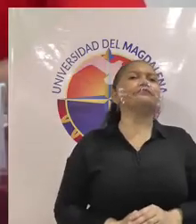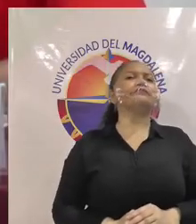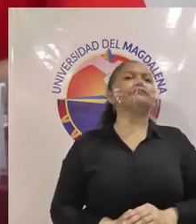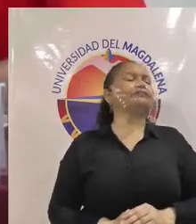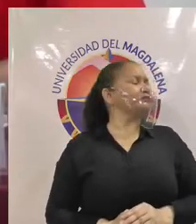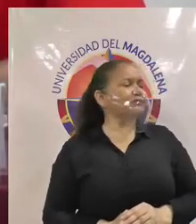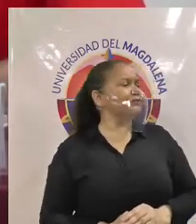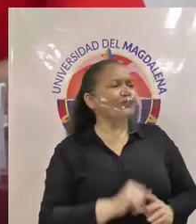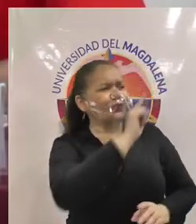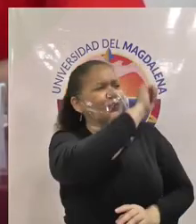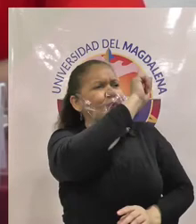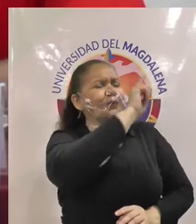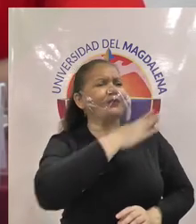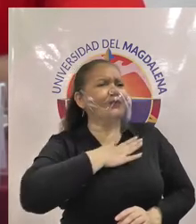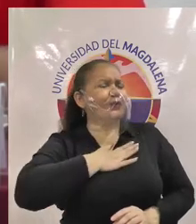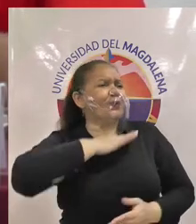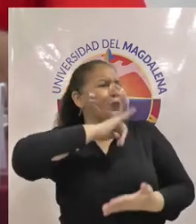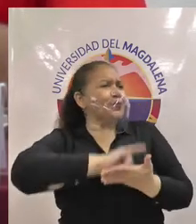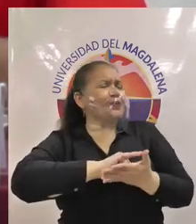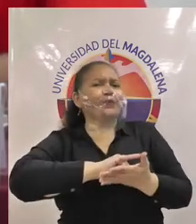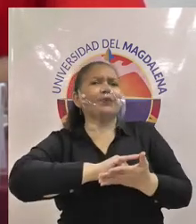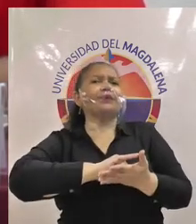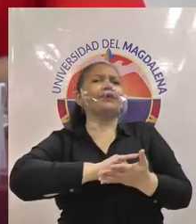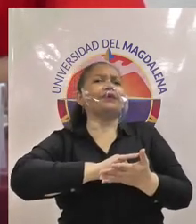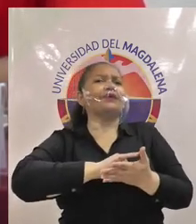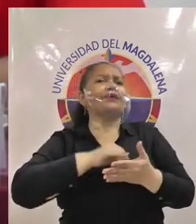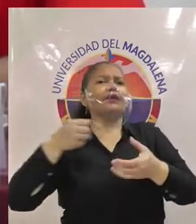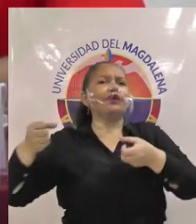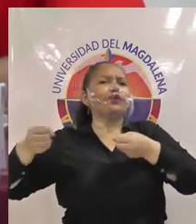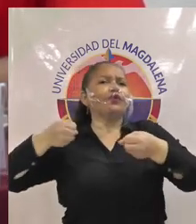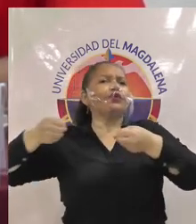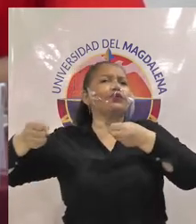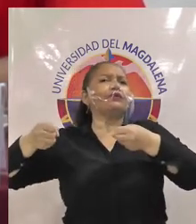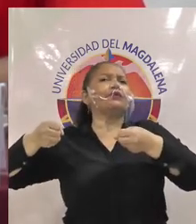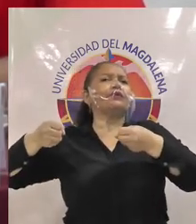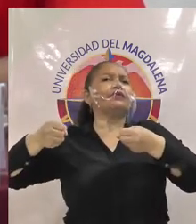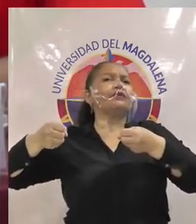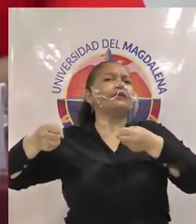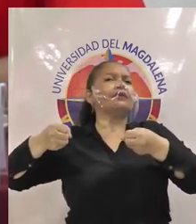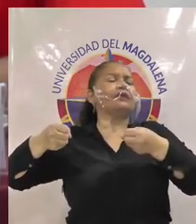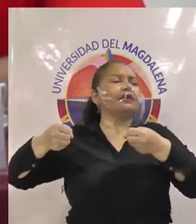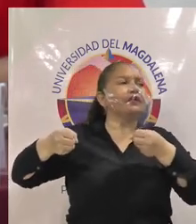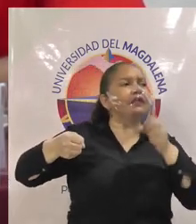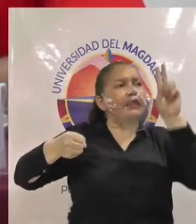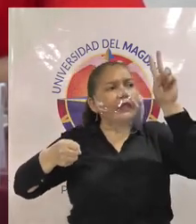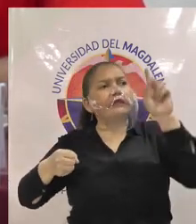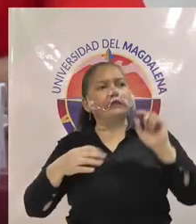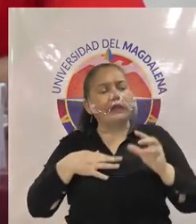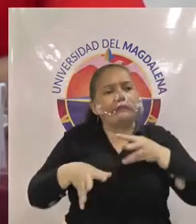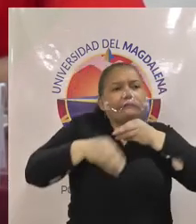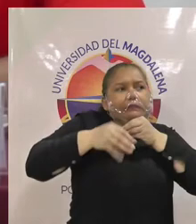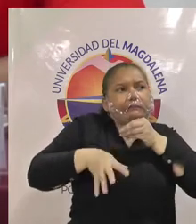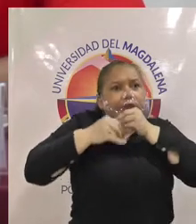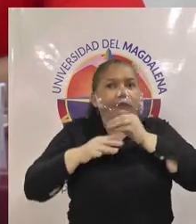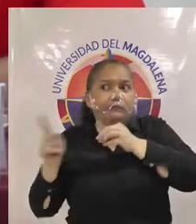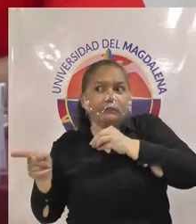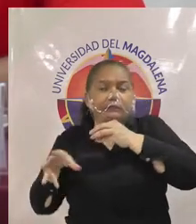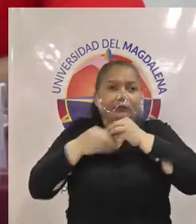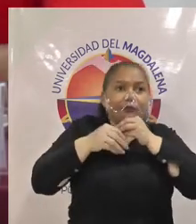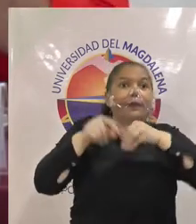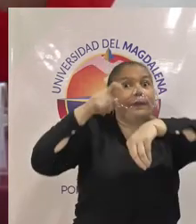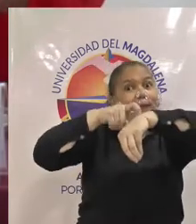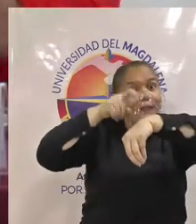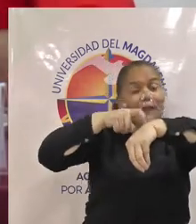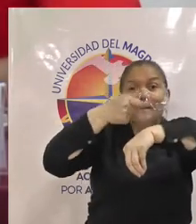es más en el mismo eje también en los mismos tres minutos quisiéramos en algunas hablar los dos Bueno, perfecto siempre y cuando